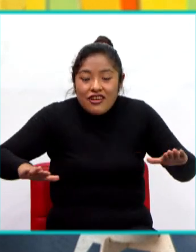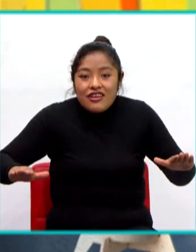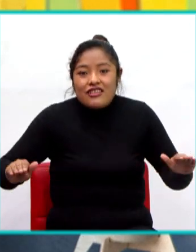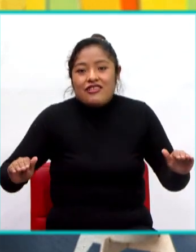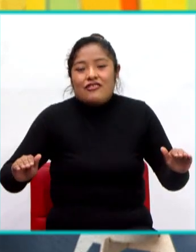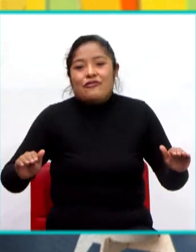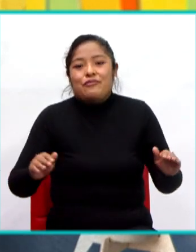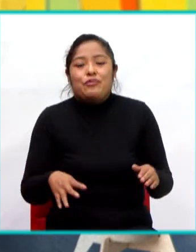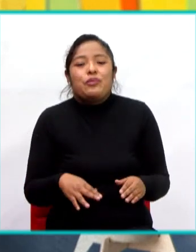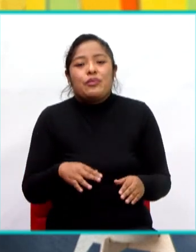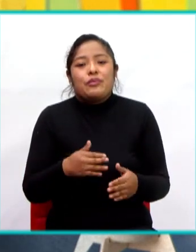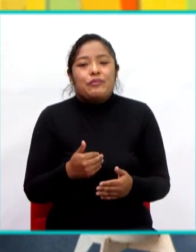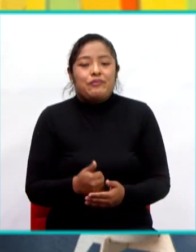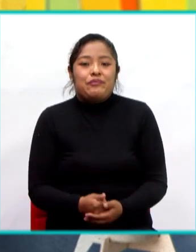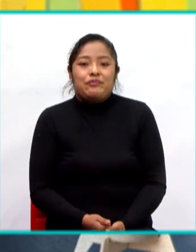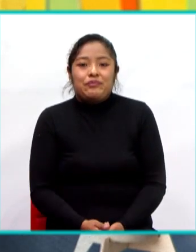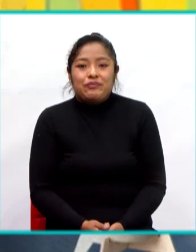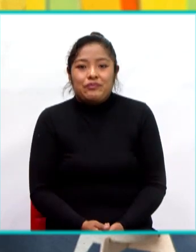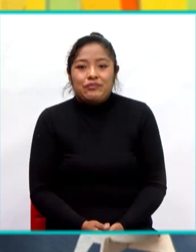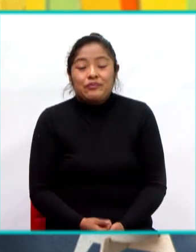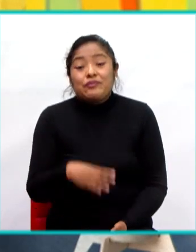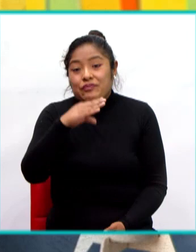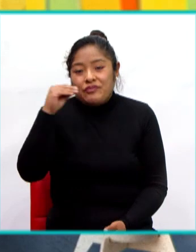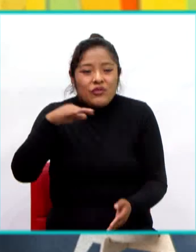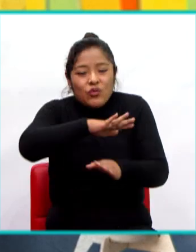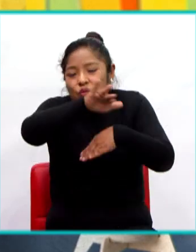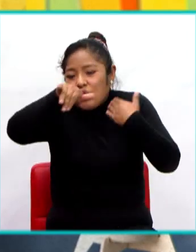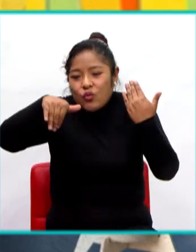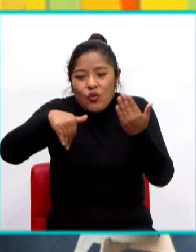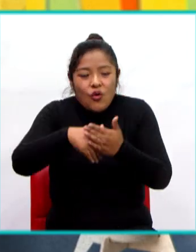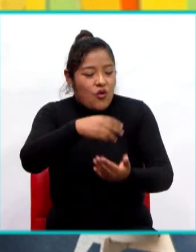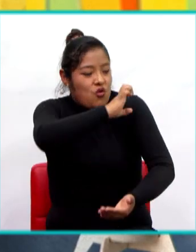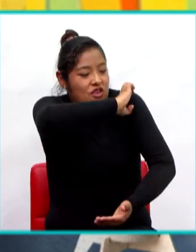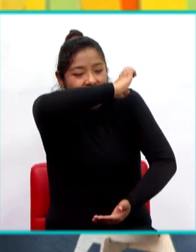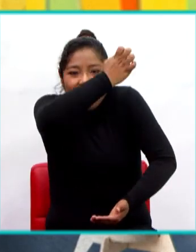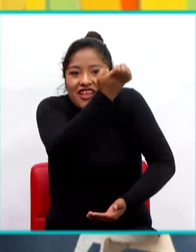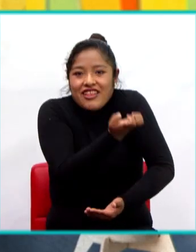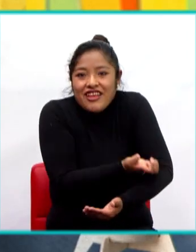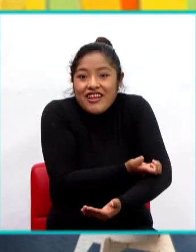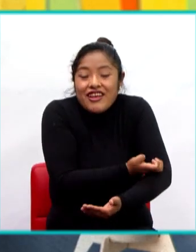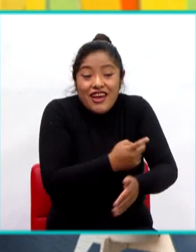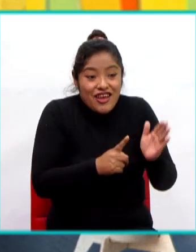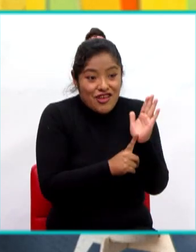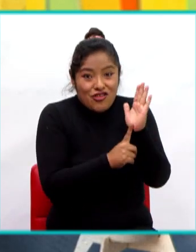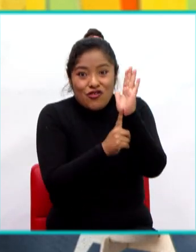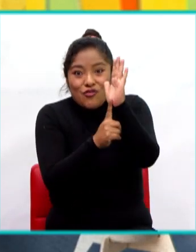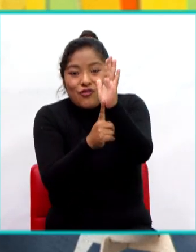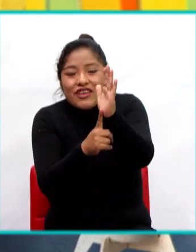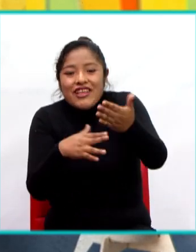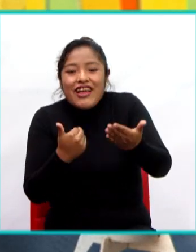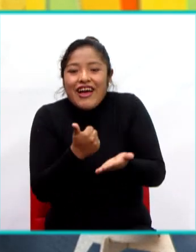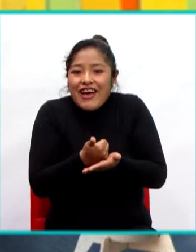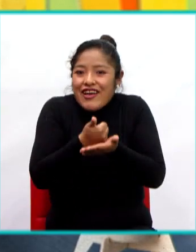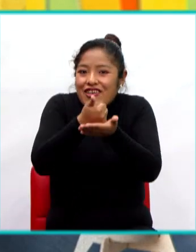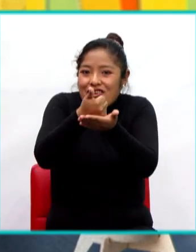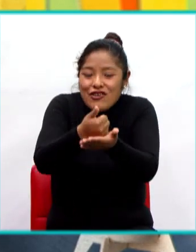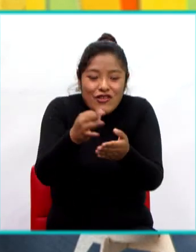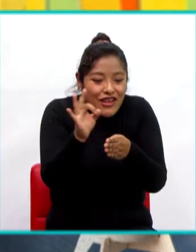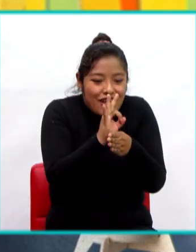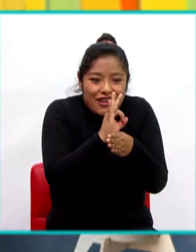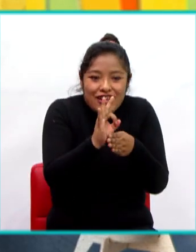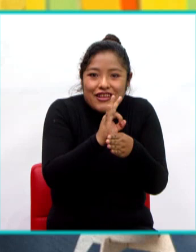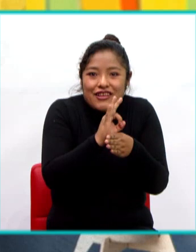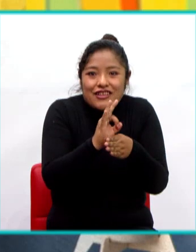gracias a la fotosíntesis. Y toda esa energía que desprende ayuda al buen funcionamiento de la